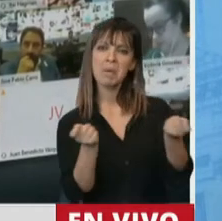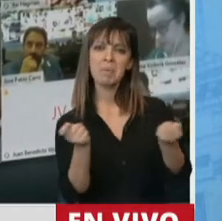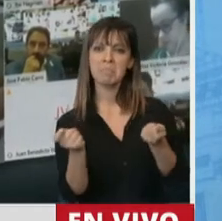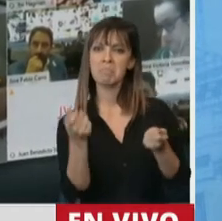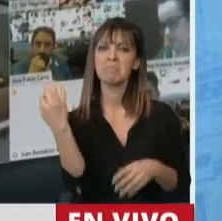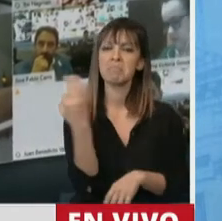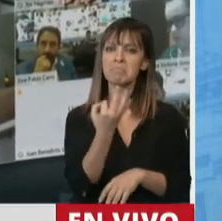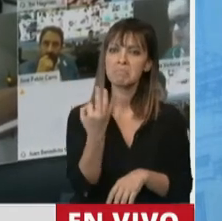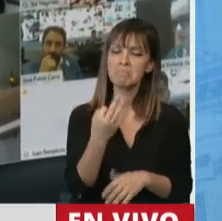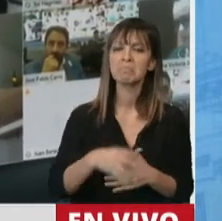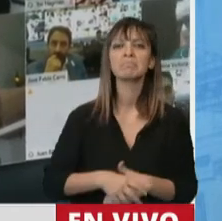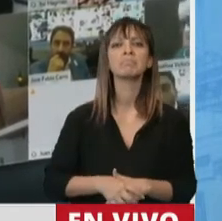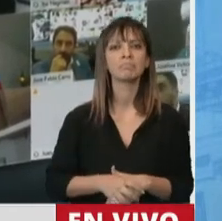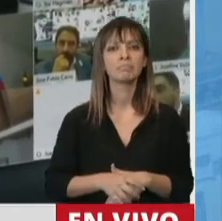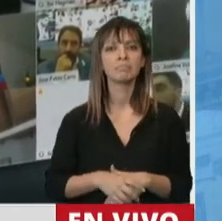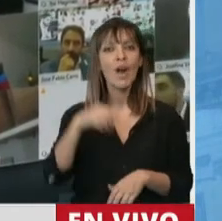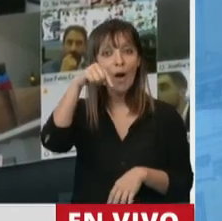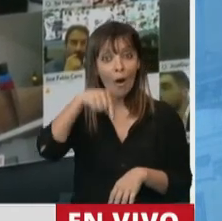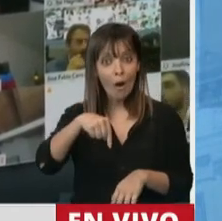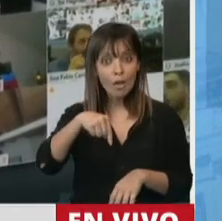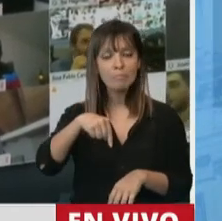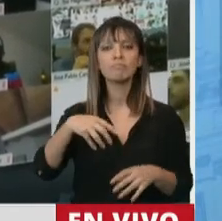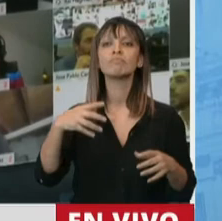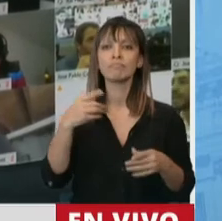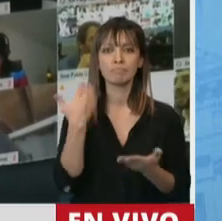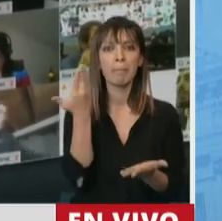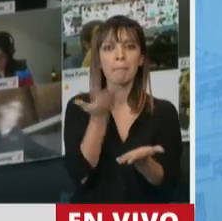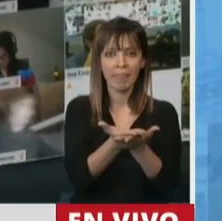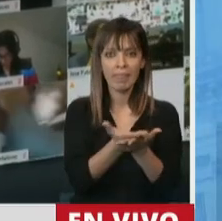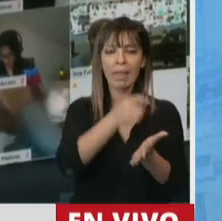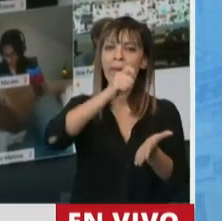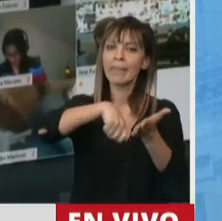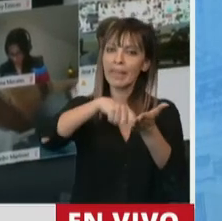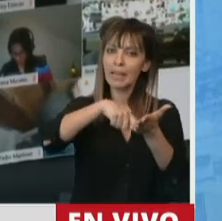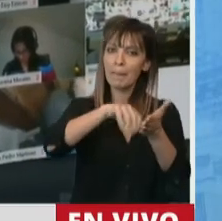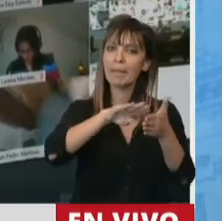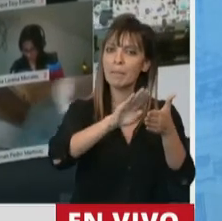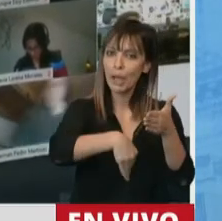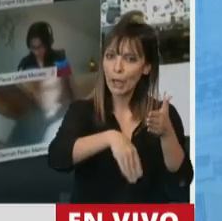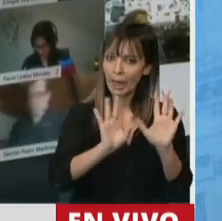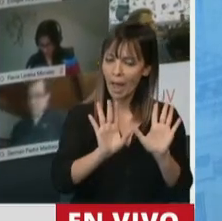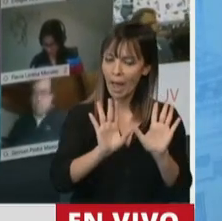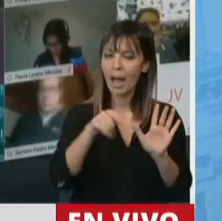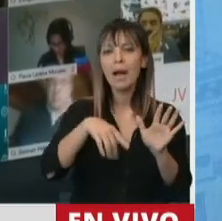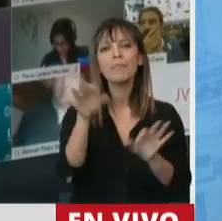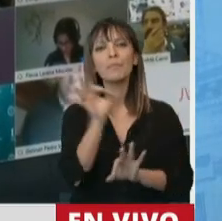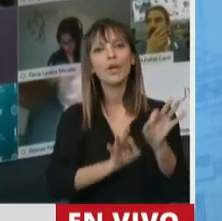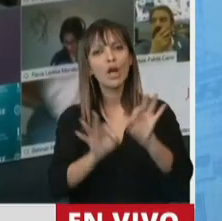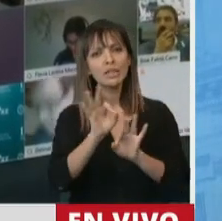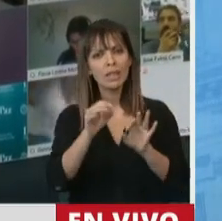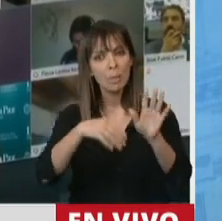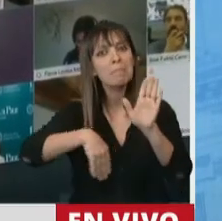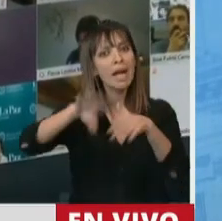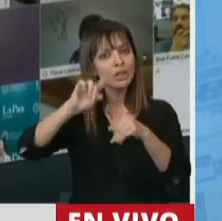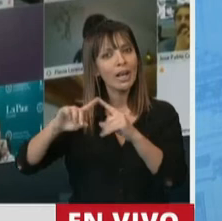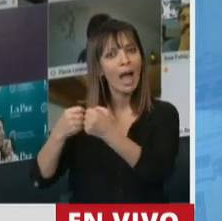Como bien decía, hoy llegamos con un dictamen de minoría, con este proyecto que tiene el consenso de